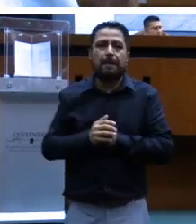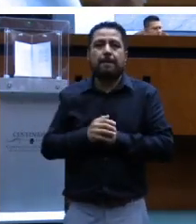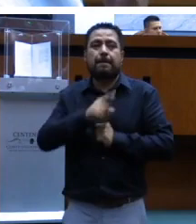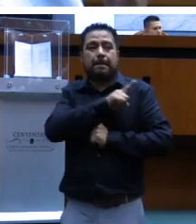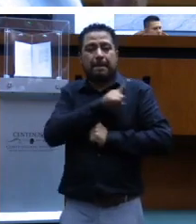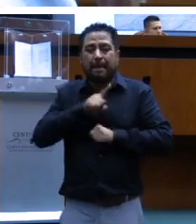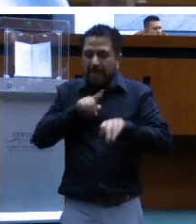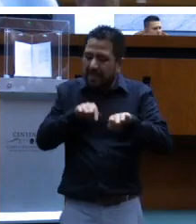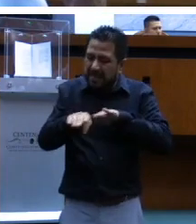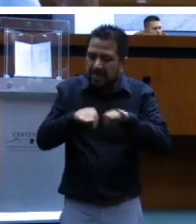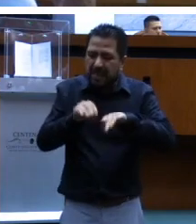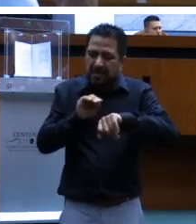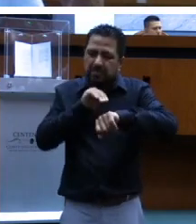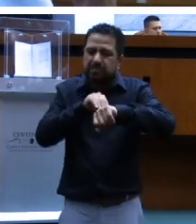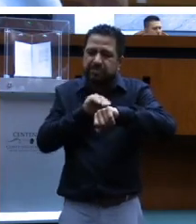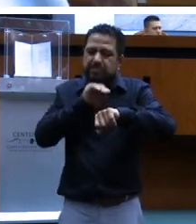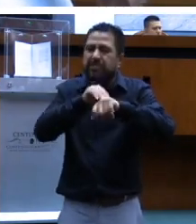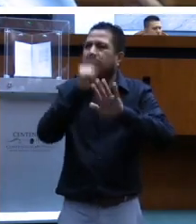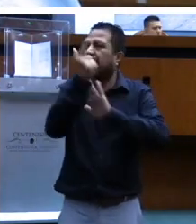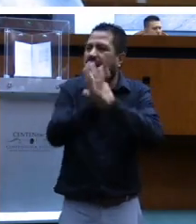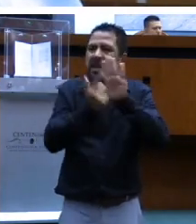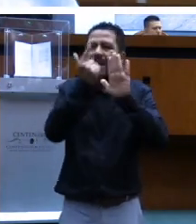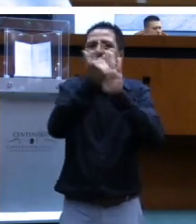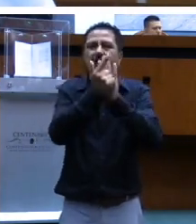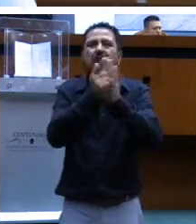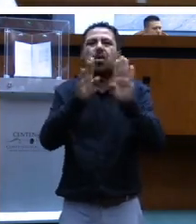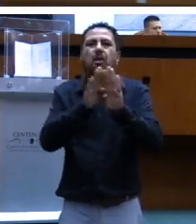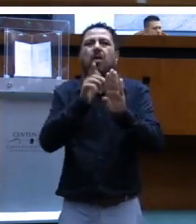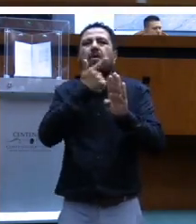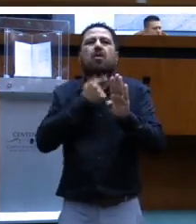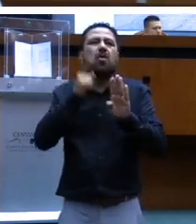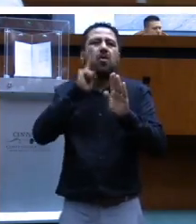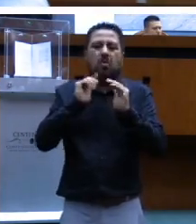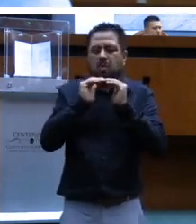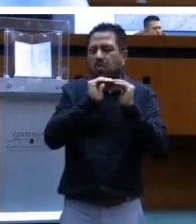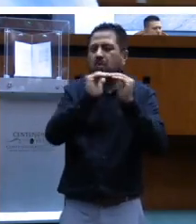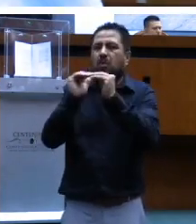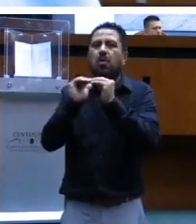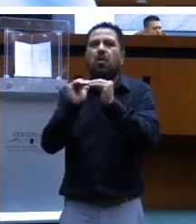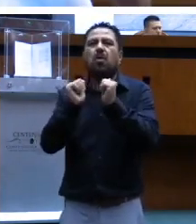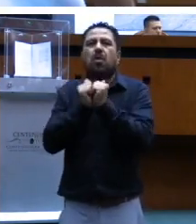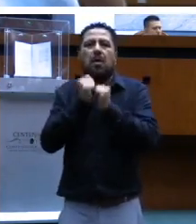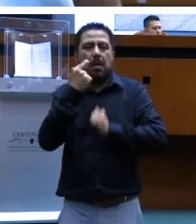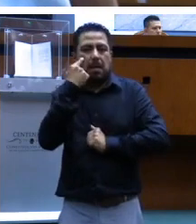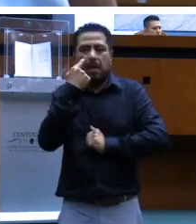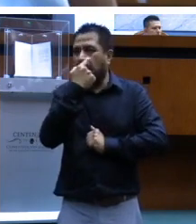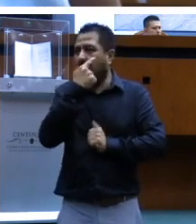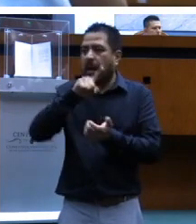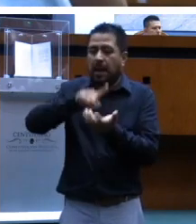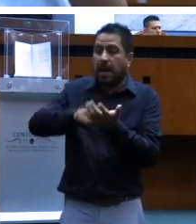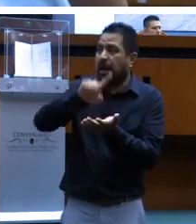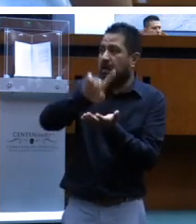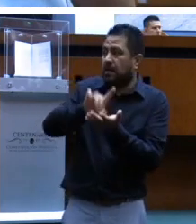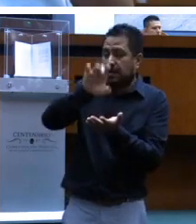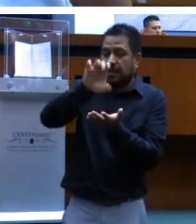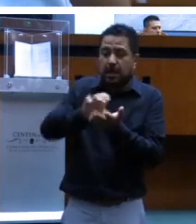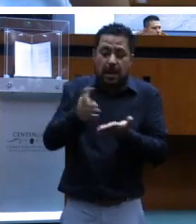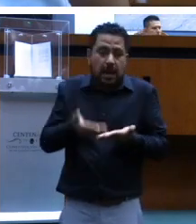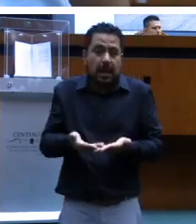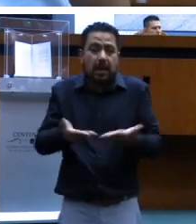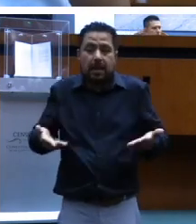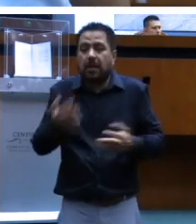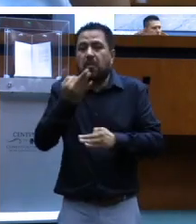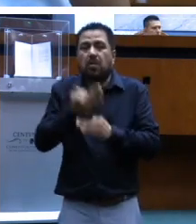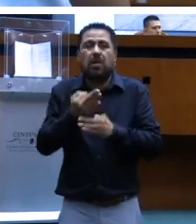trabajar las leyes con perspectiva de género, pero también con una perspectiva de discapacidad. Ahora ya